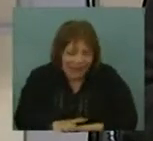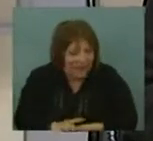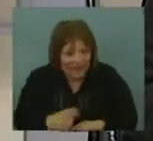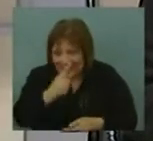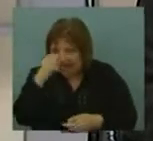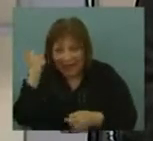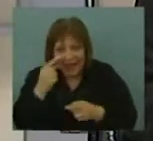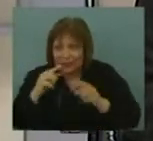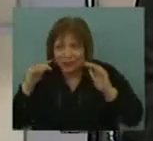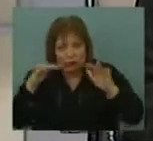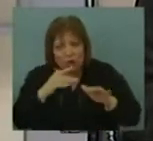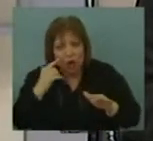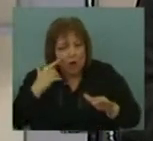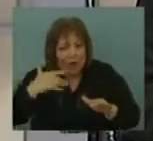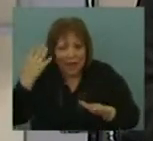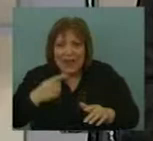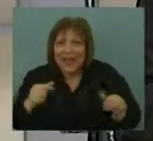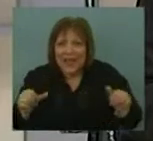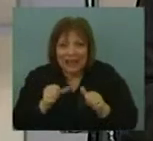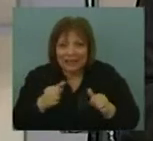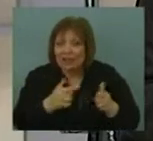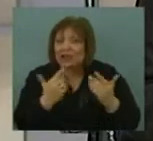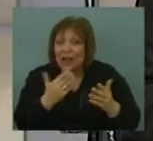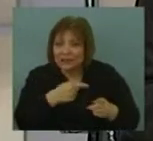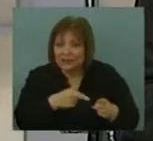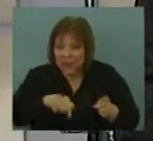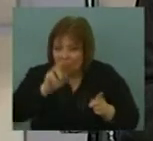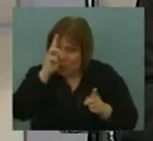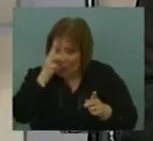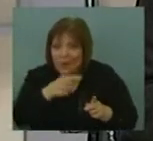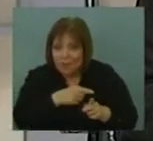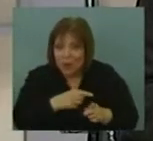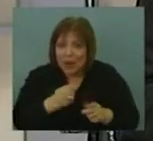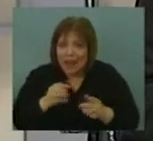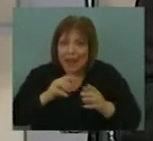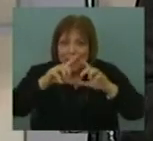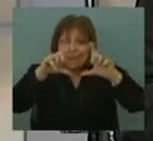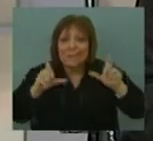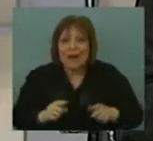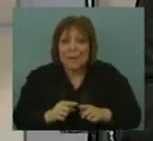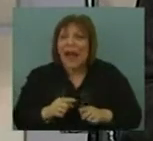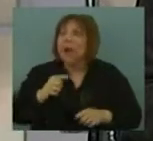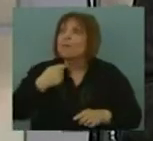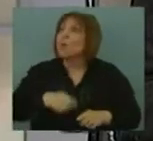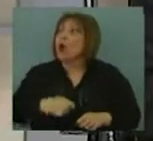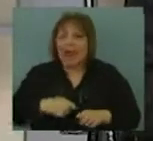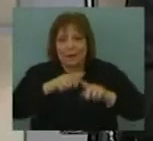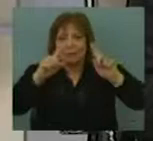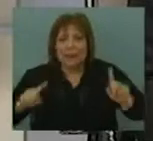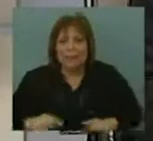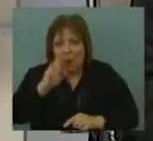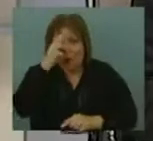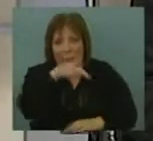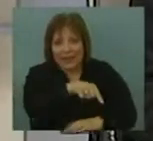internacional, creo que es un activo para el Uruguay porque implica haber colocado al Uruguay en el mapa y ha colocado ciertos temas, entonces